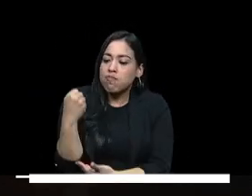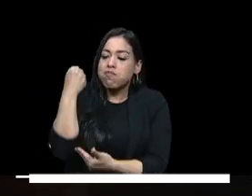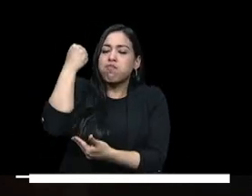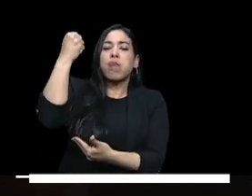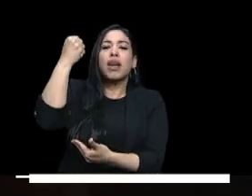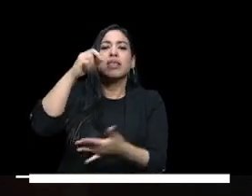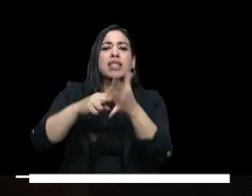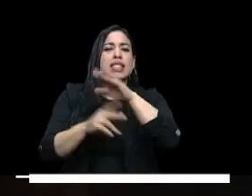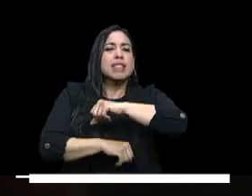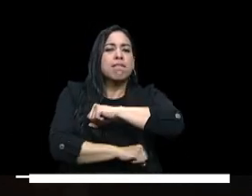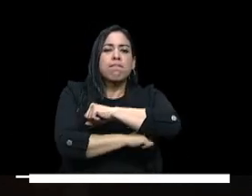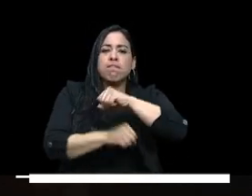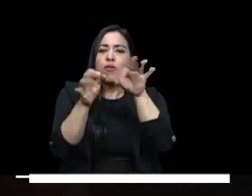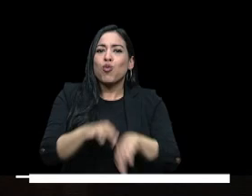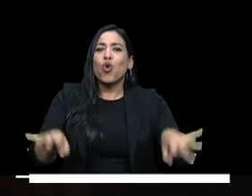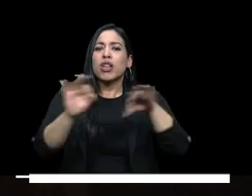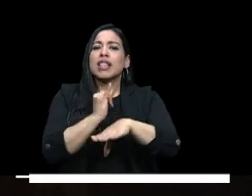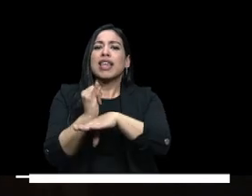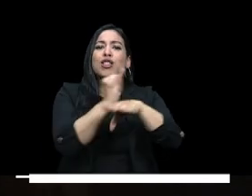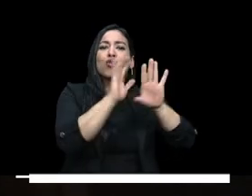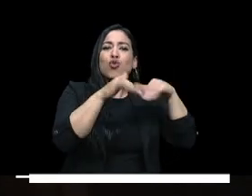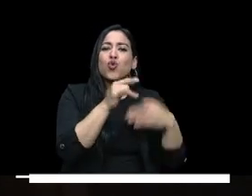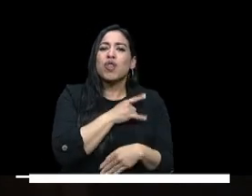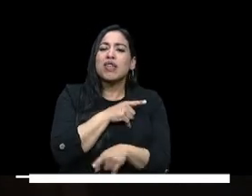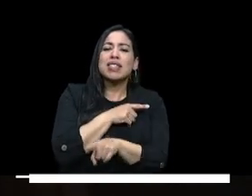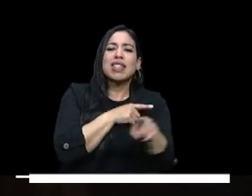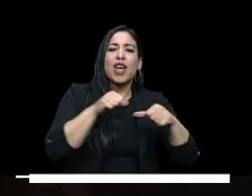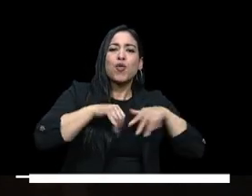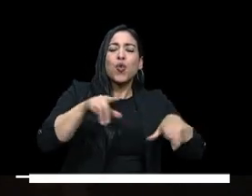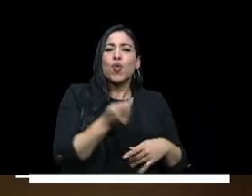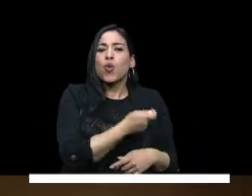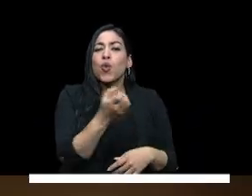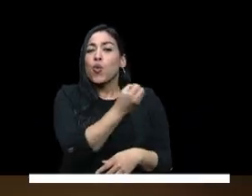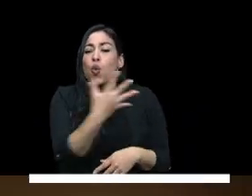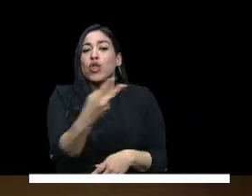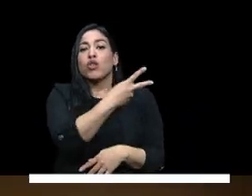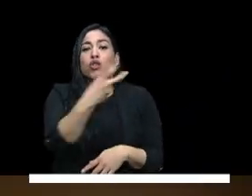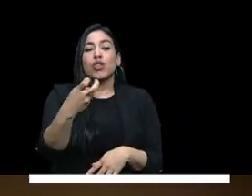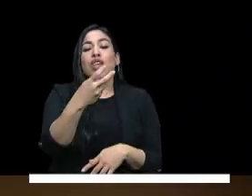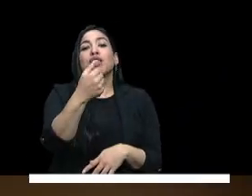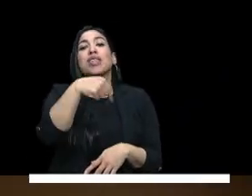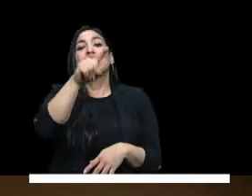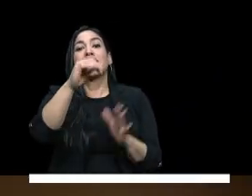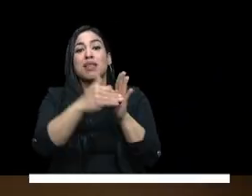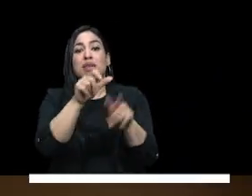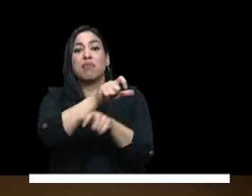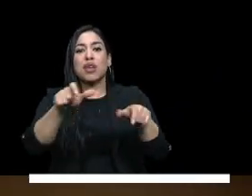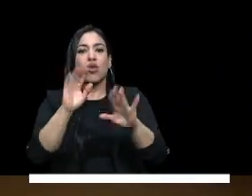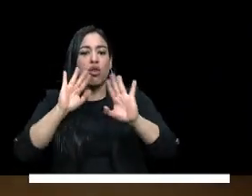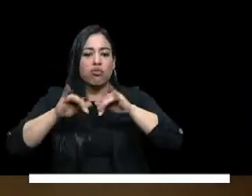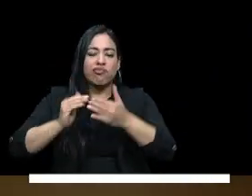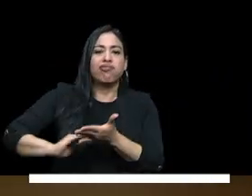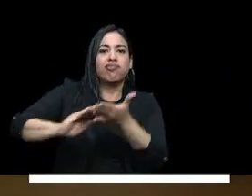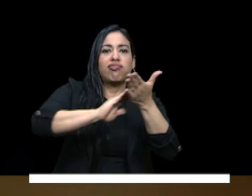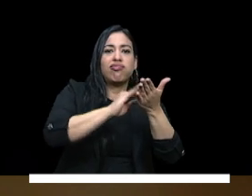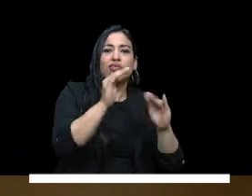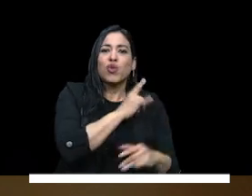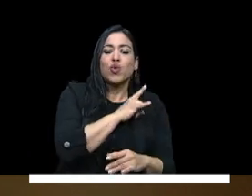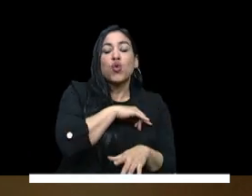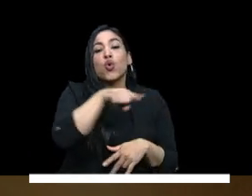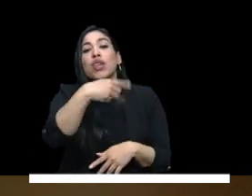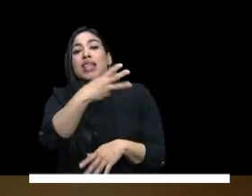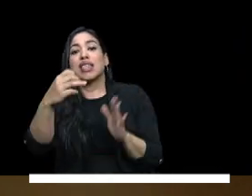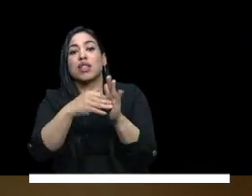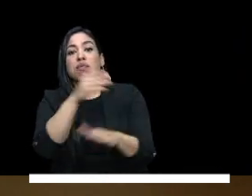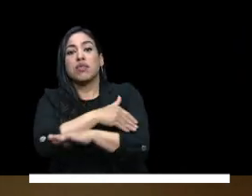fortalecer las bases presupuestales de las instituciones de educación superior públicas cerca de 216 mil millones para funcionamiento y 300 mil millones